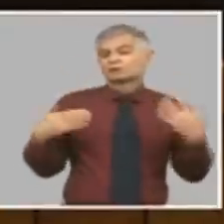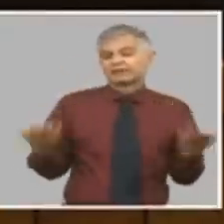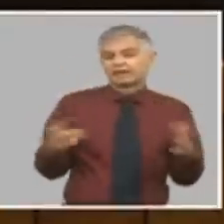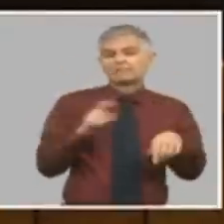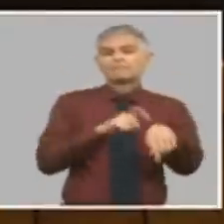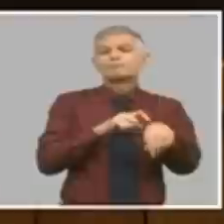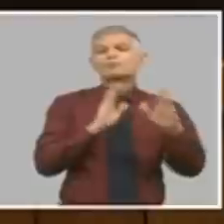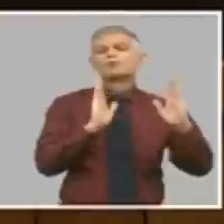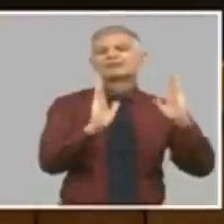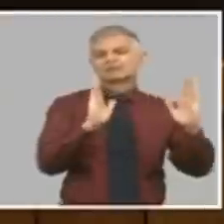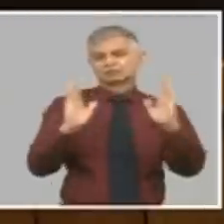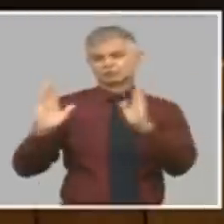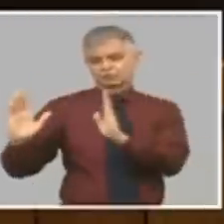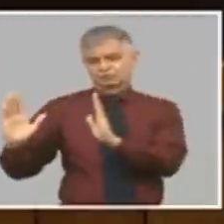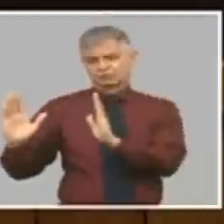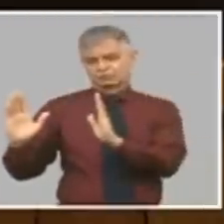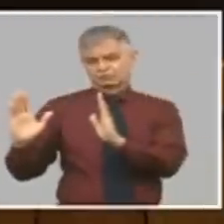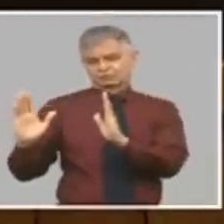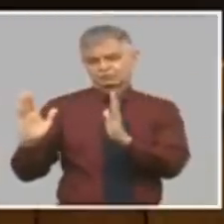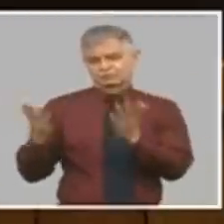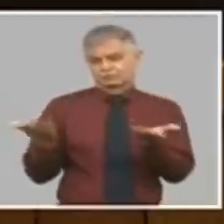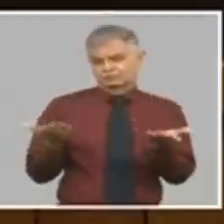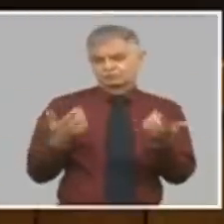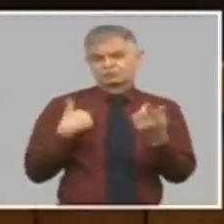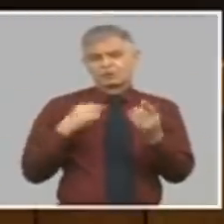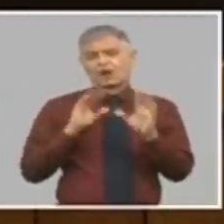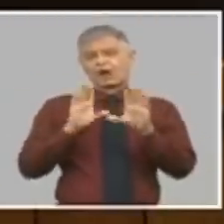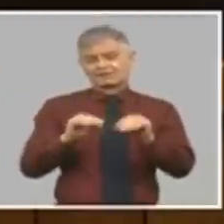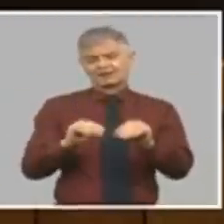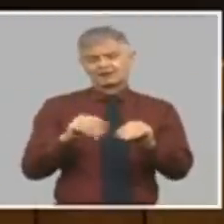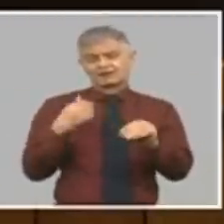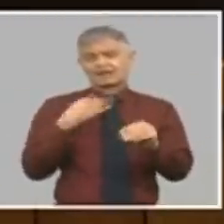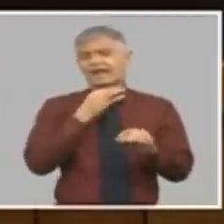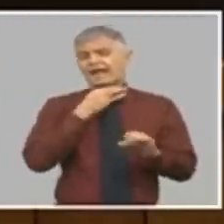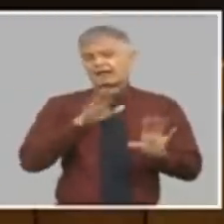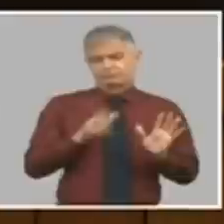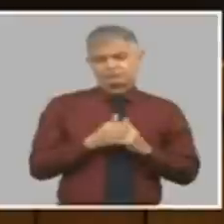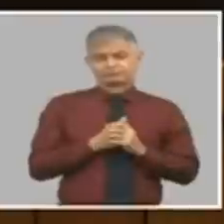Voy a poner varios ejemplos. Aquí está la ministra de Trabajo.